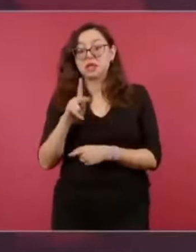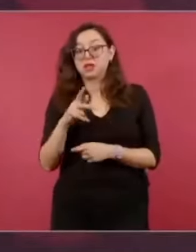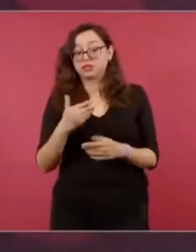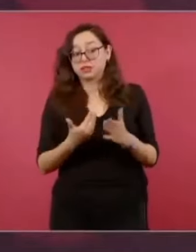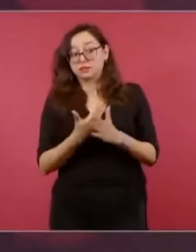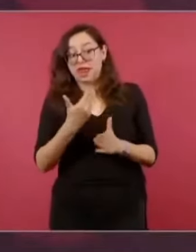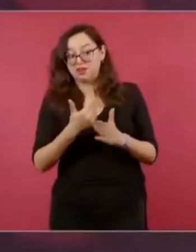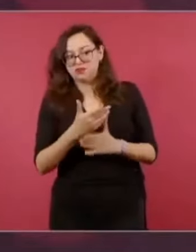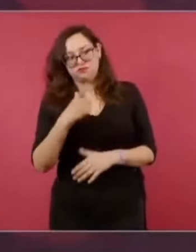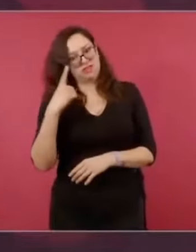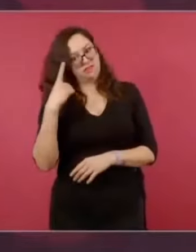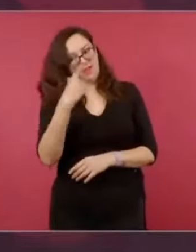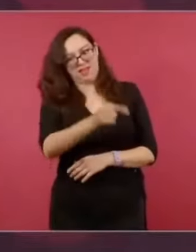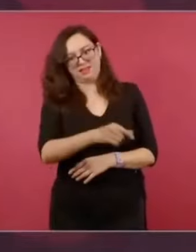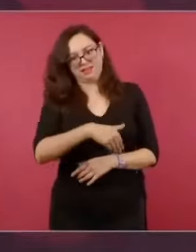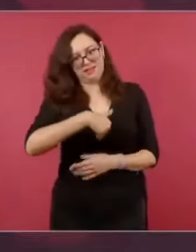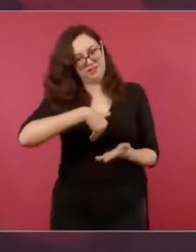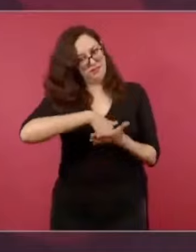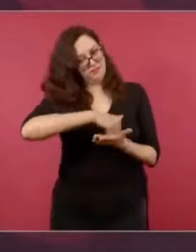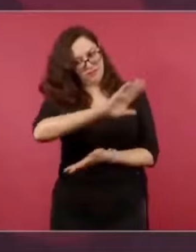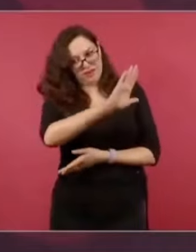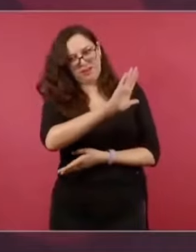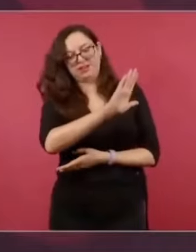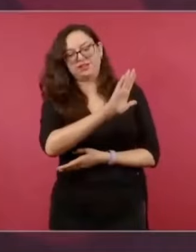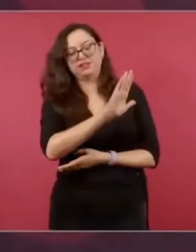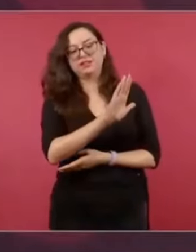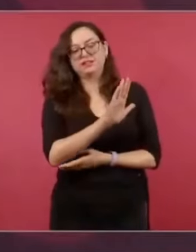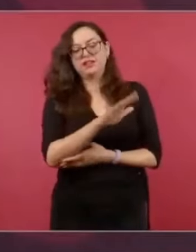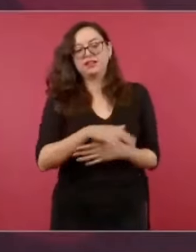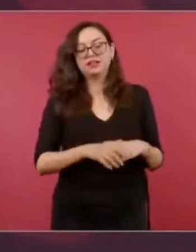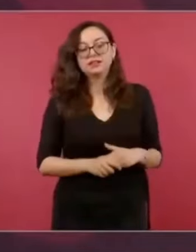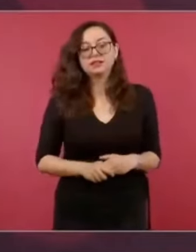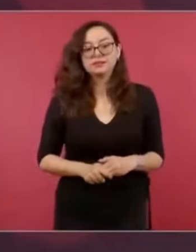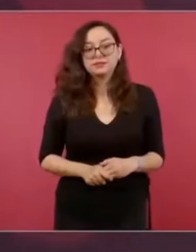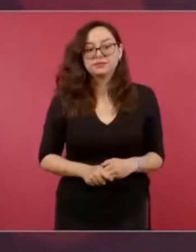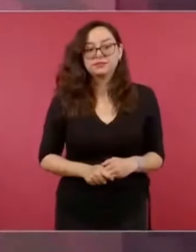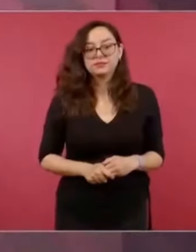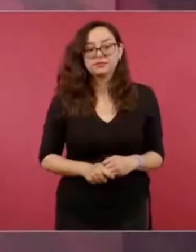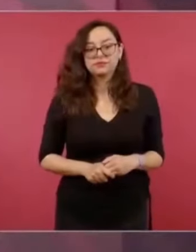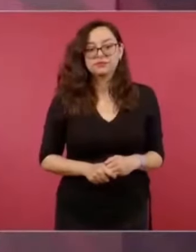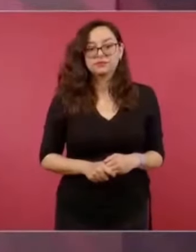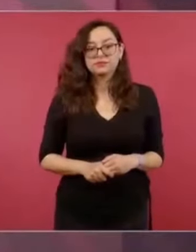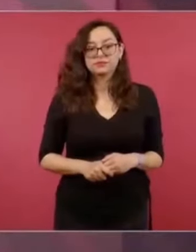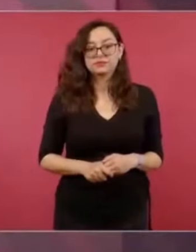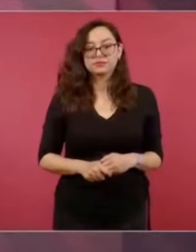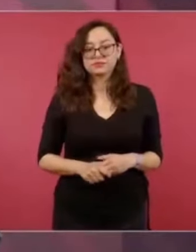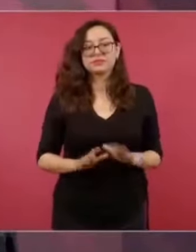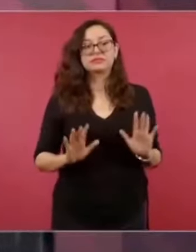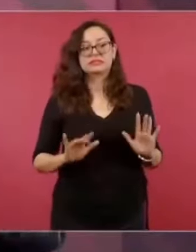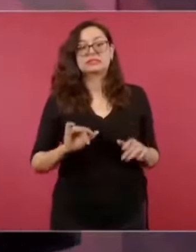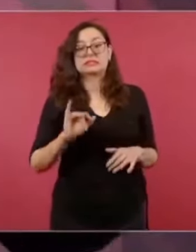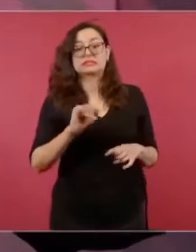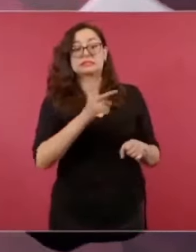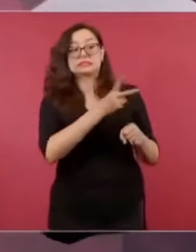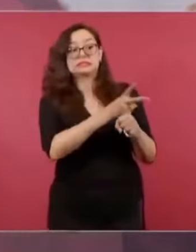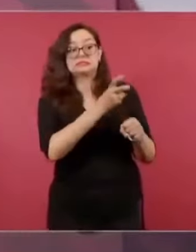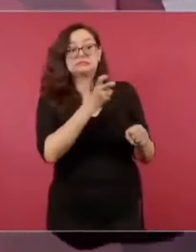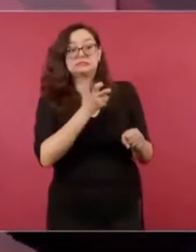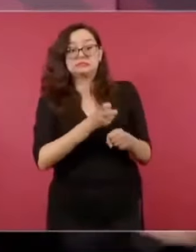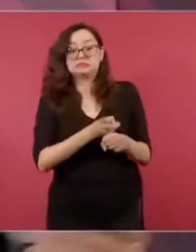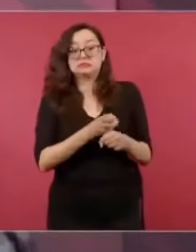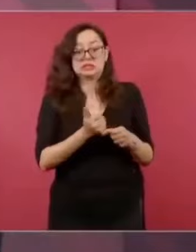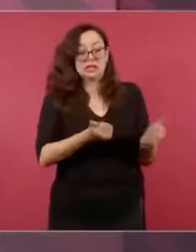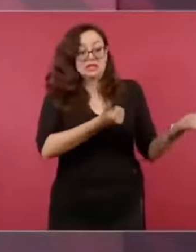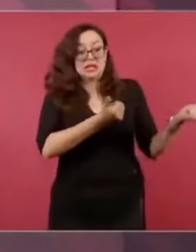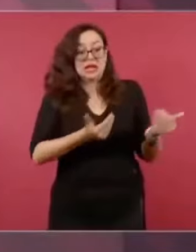les disgustaba, pero podían